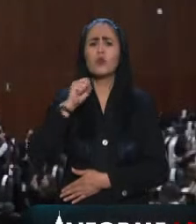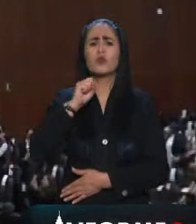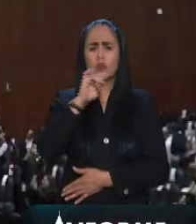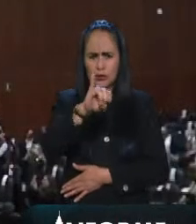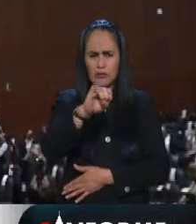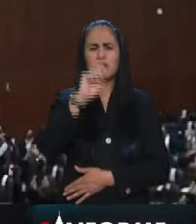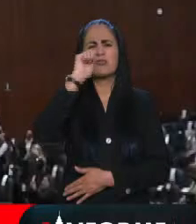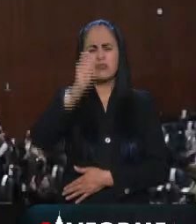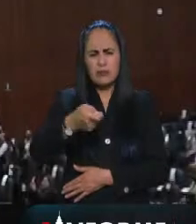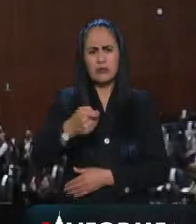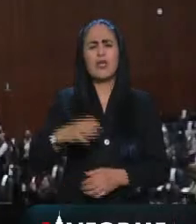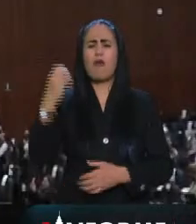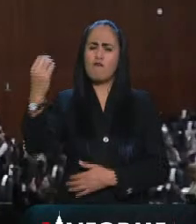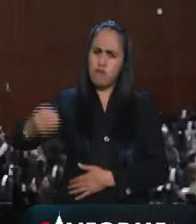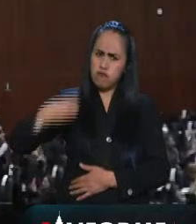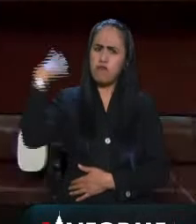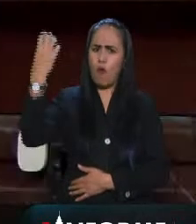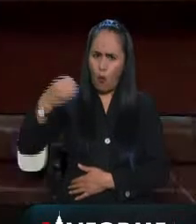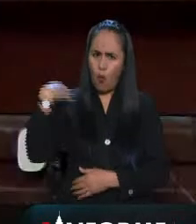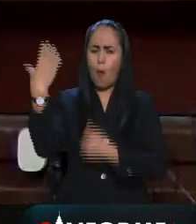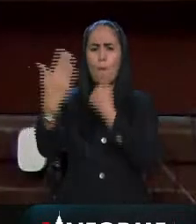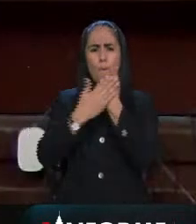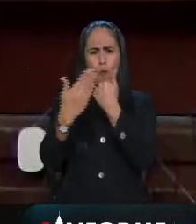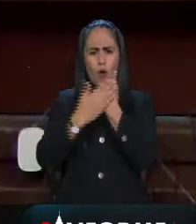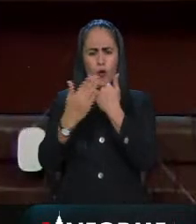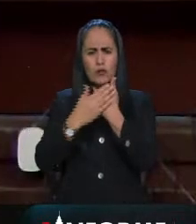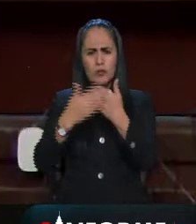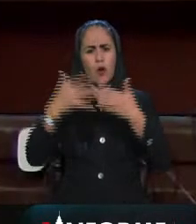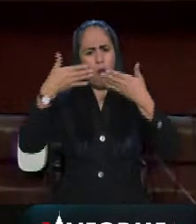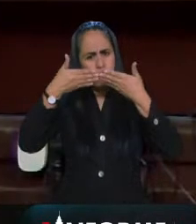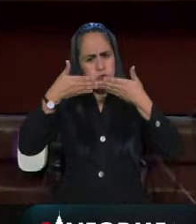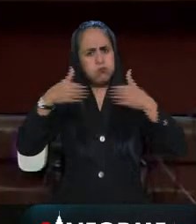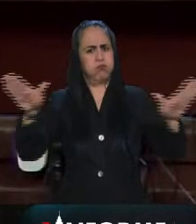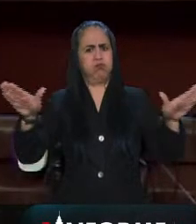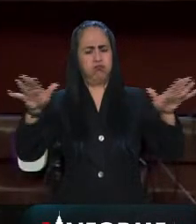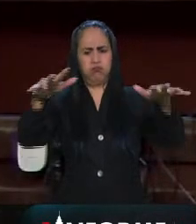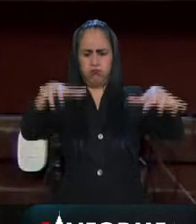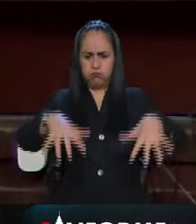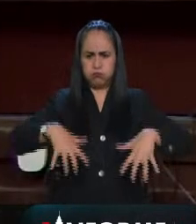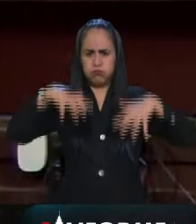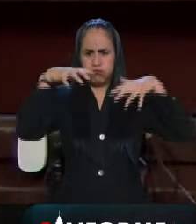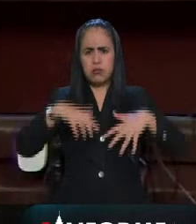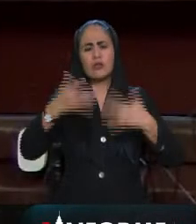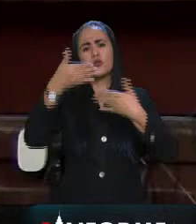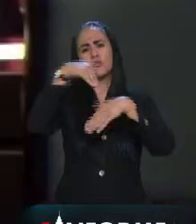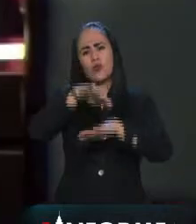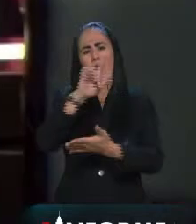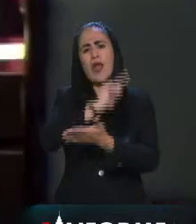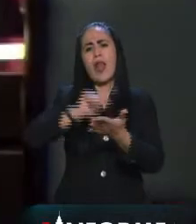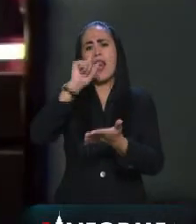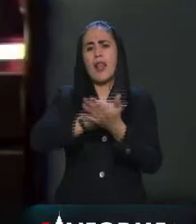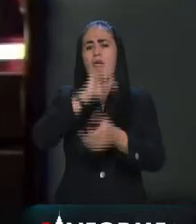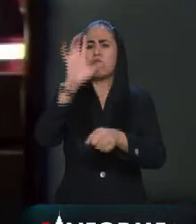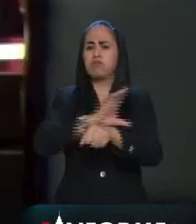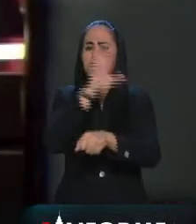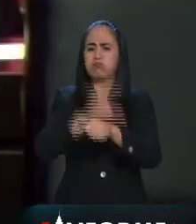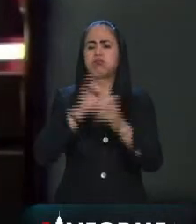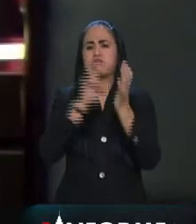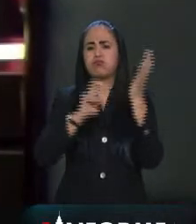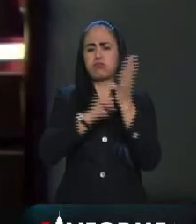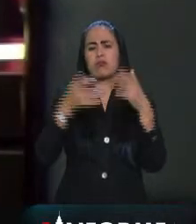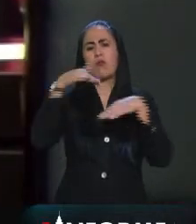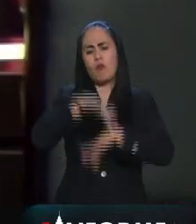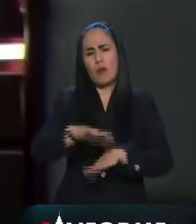realizarían foros, se van a realizar foros del Parlamento abierto sobre la reforma eléctrica a fin de que expertos, funcionarios,